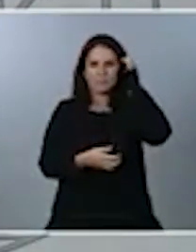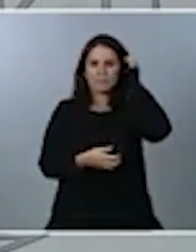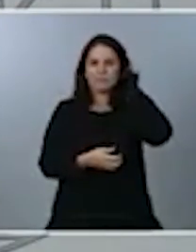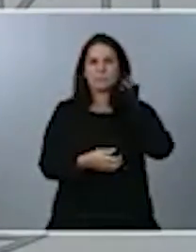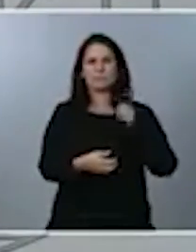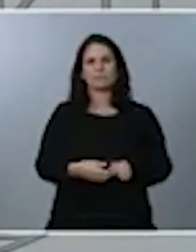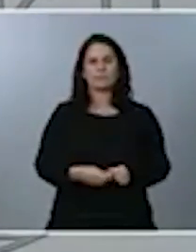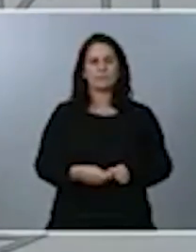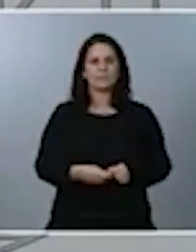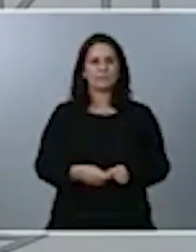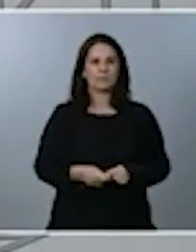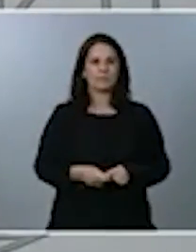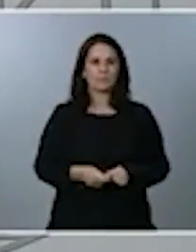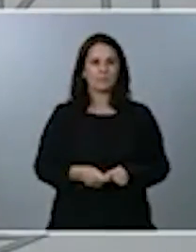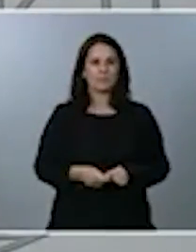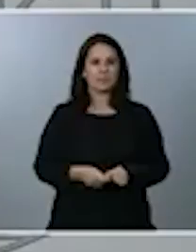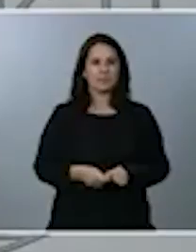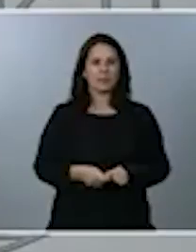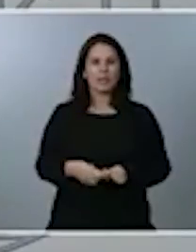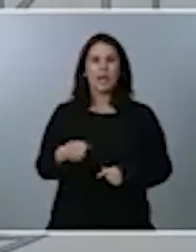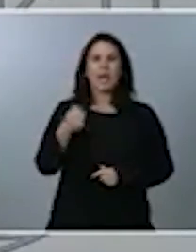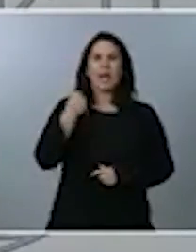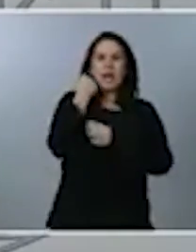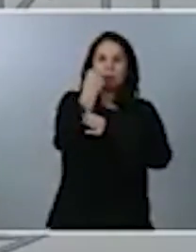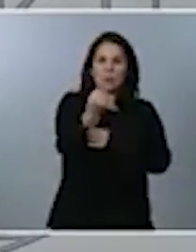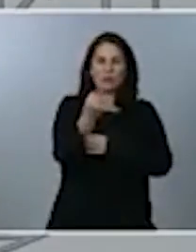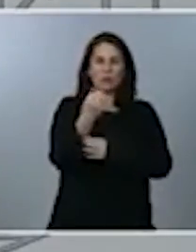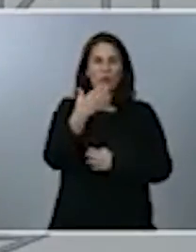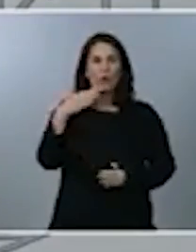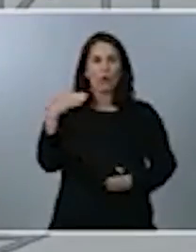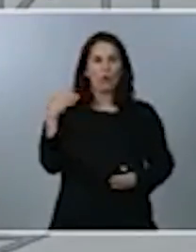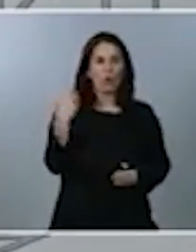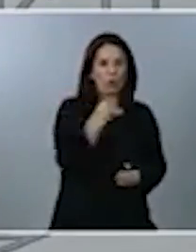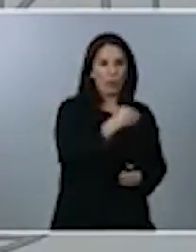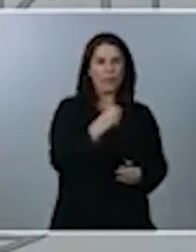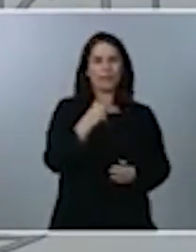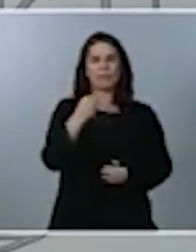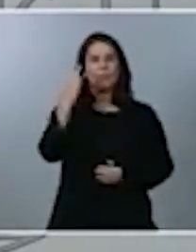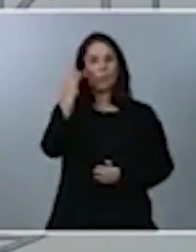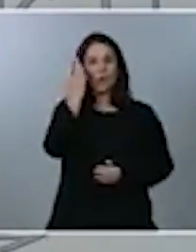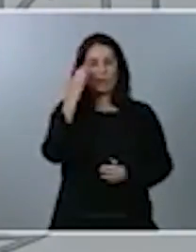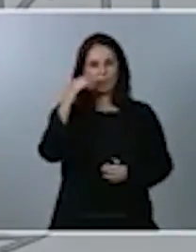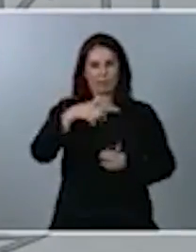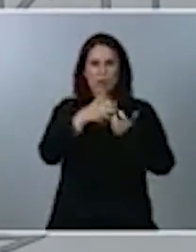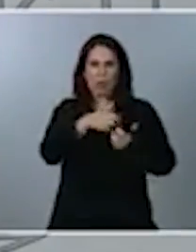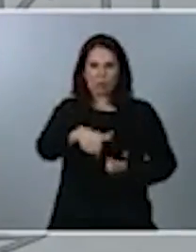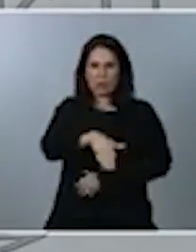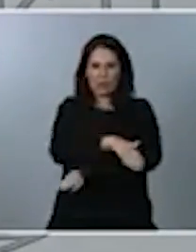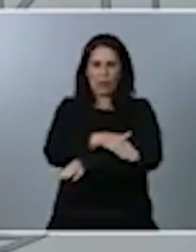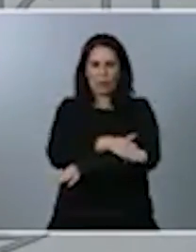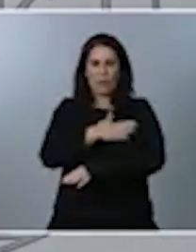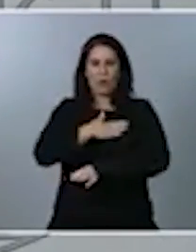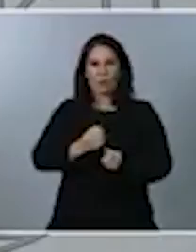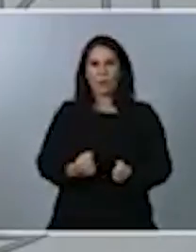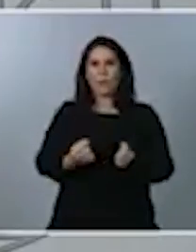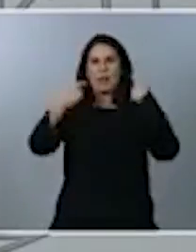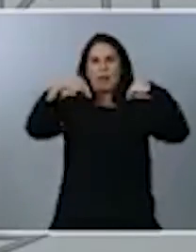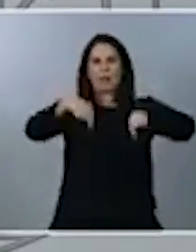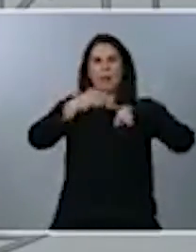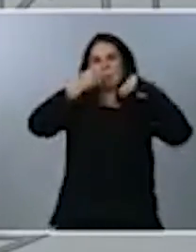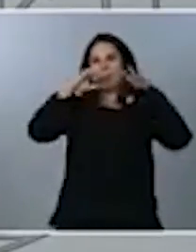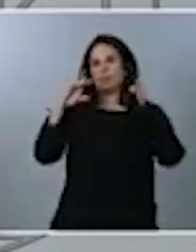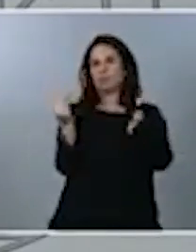prioridades de este Gobierno, en donde quiero recordar que, por primera vez, y es un elemento histórico, se incluye en nuestro país la